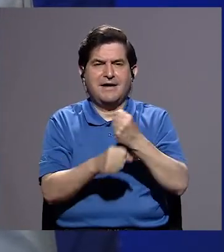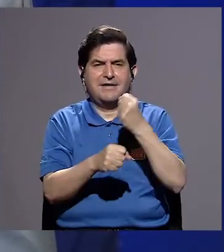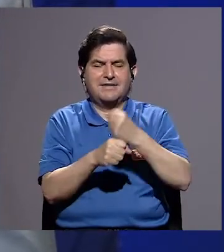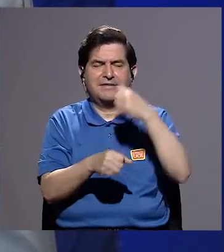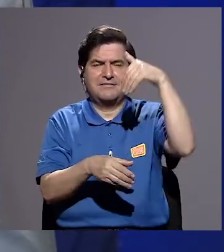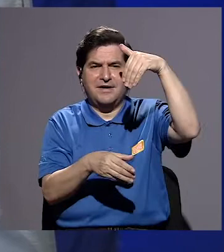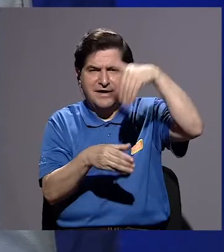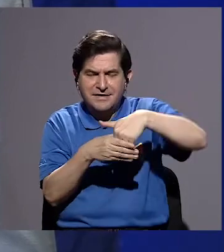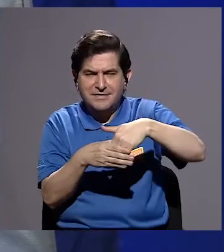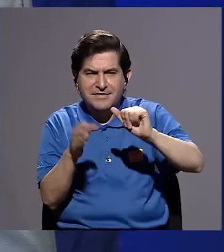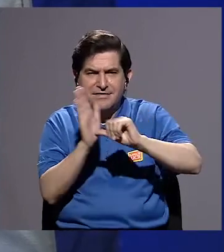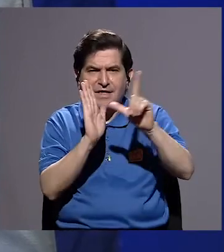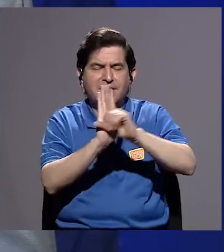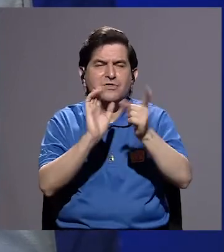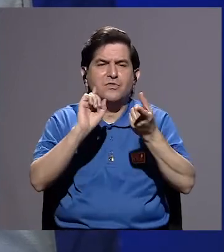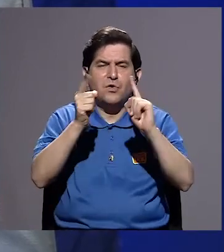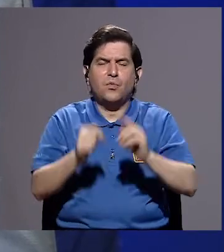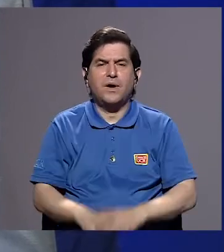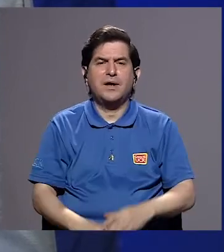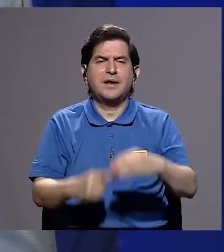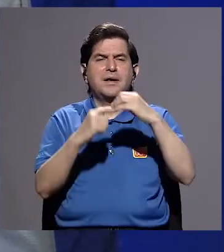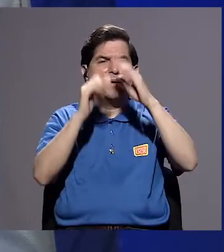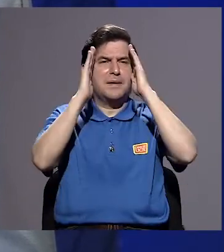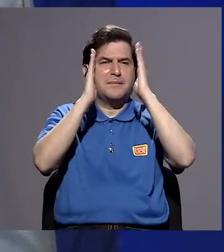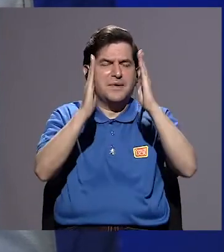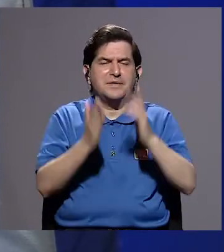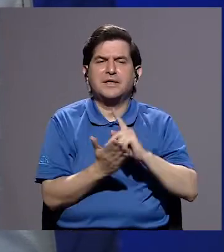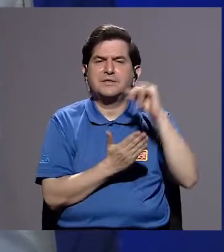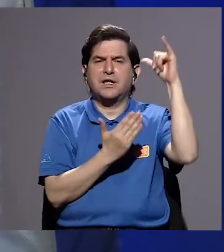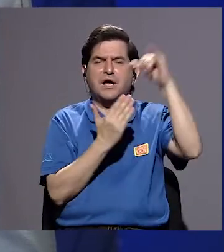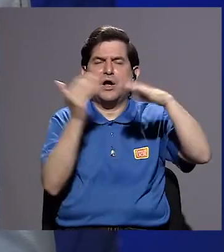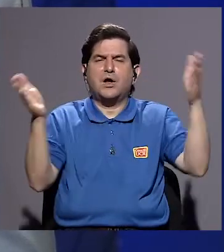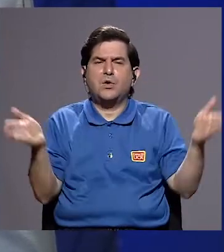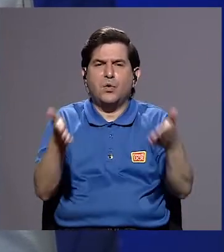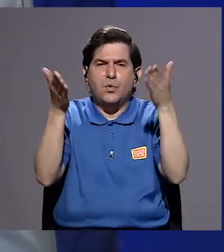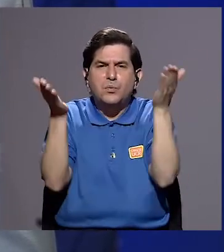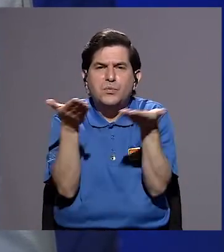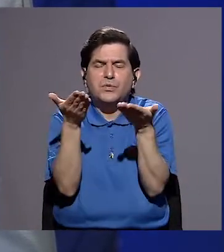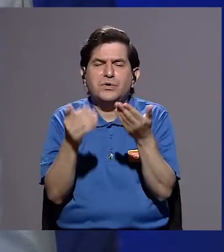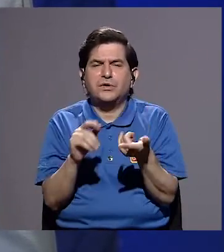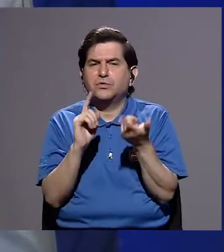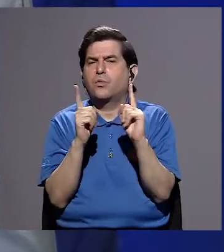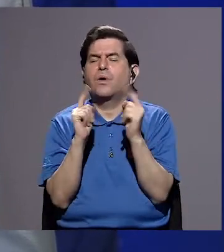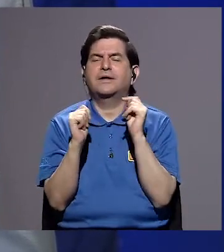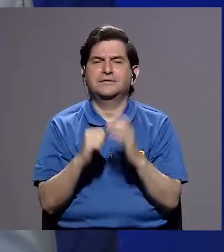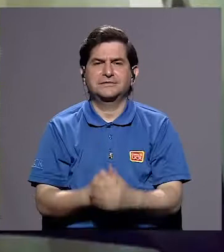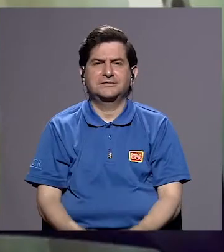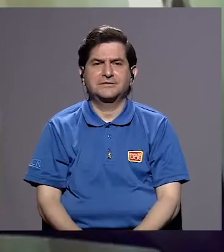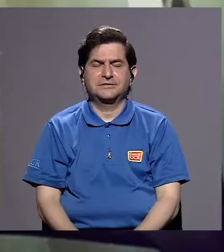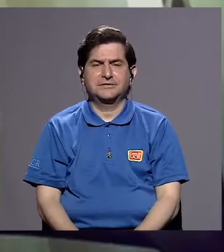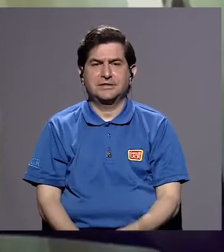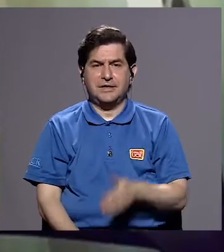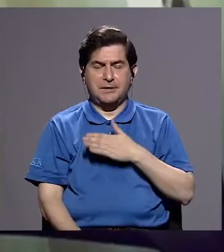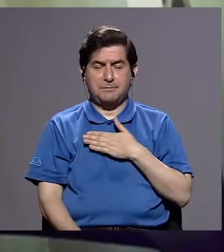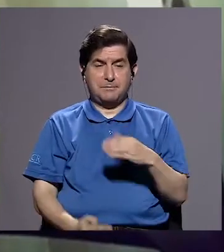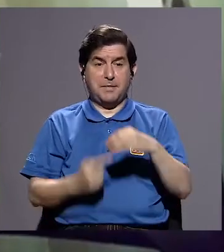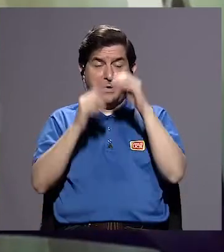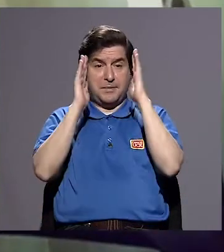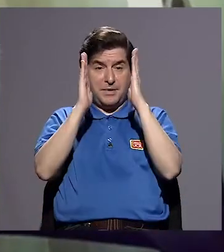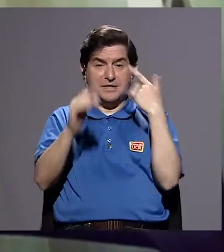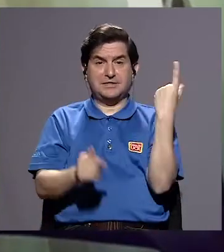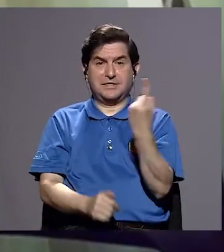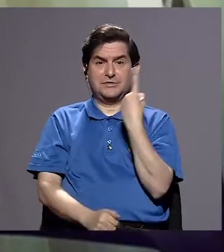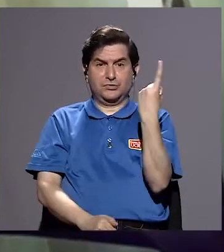desempeñó en la Asamblea Legislativa? ¿Cuáles fueron sus prioridades? ¿Qué proyectos impulsó? Bueno, mis